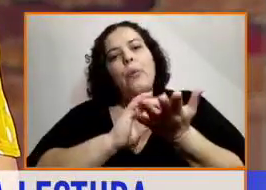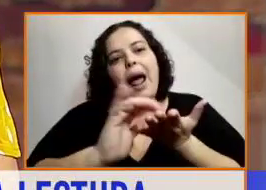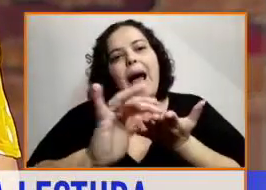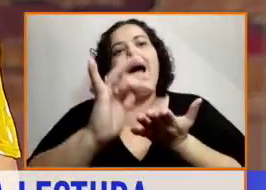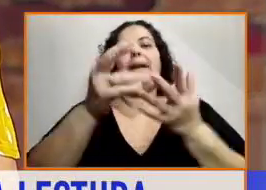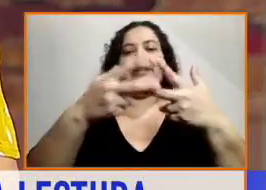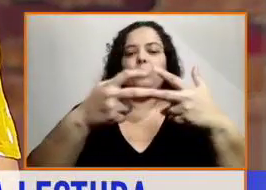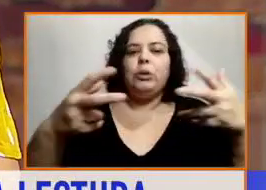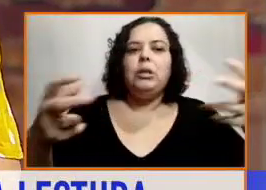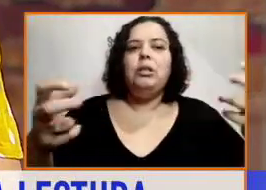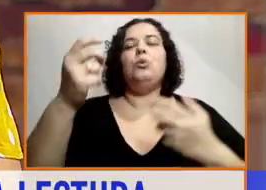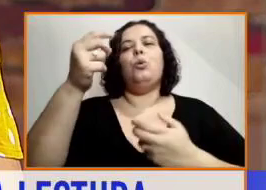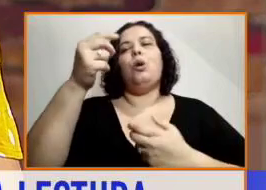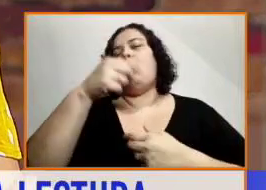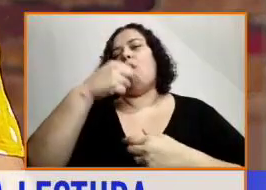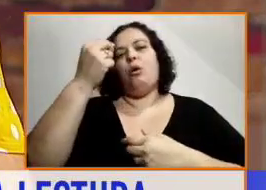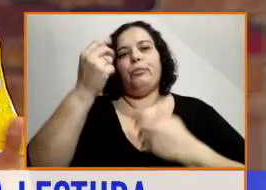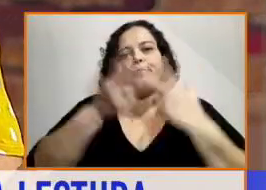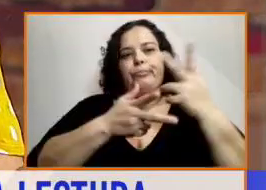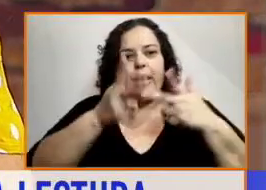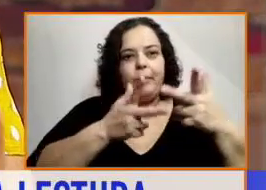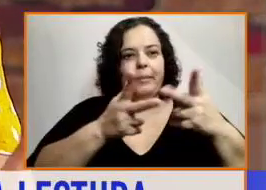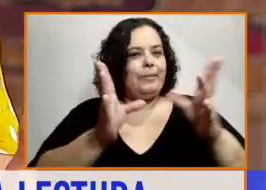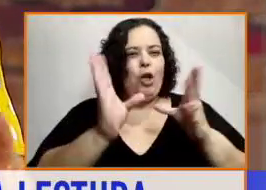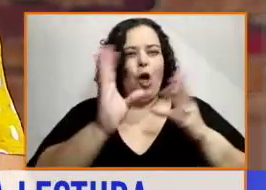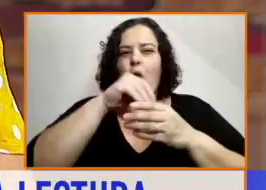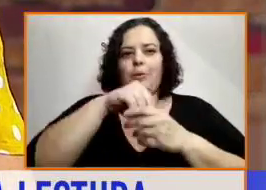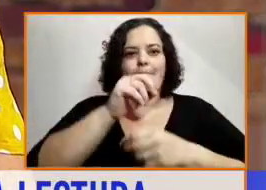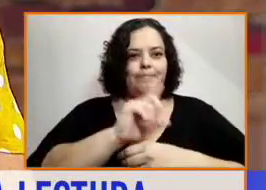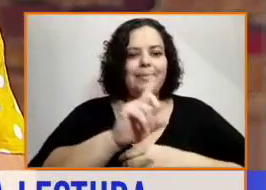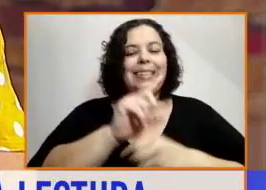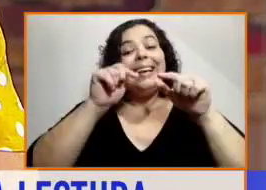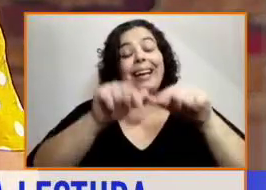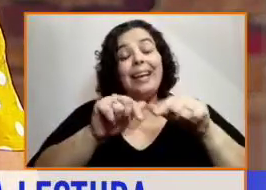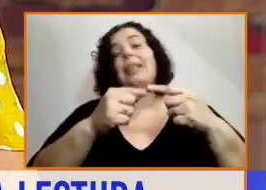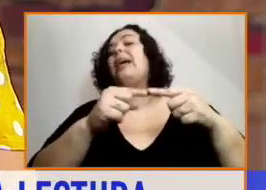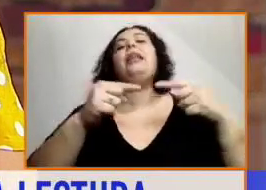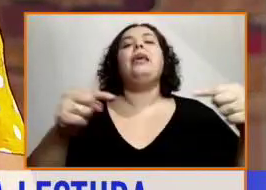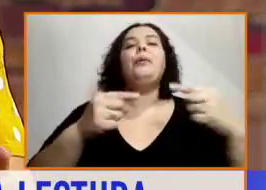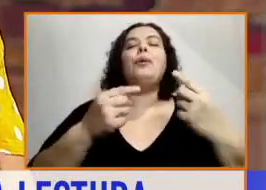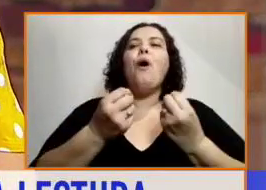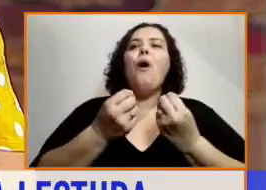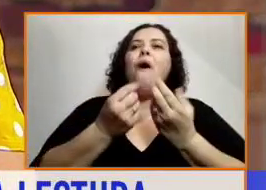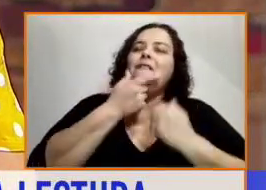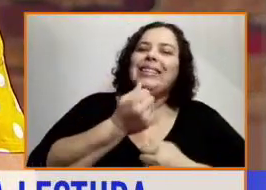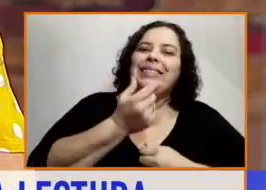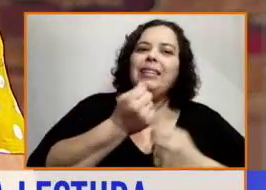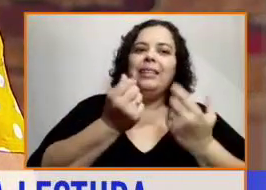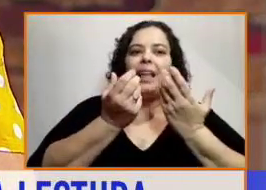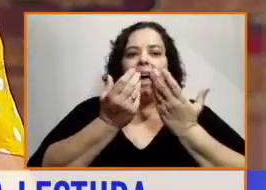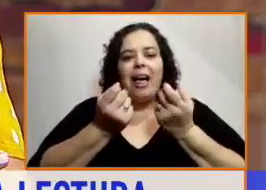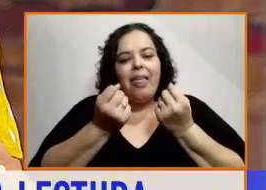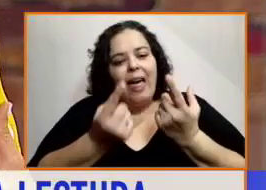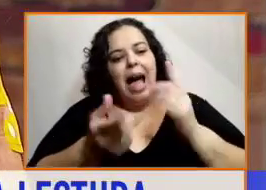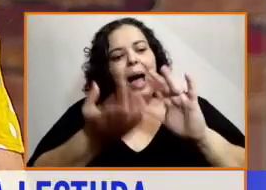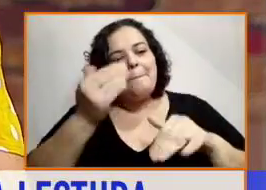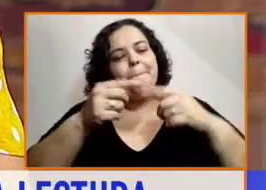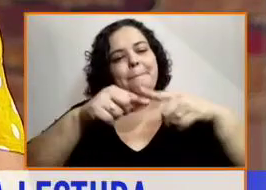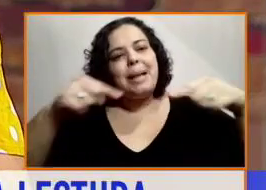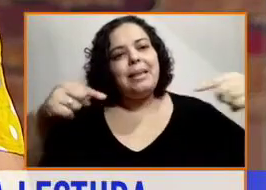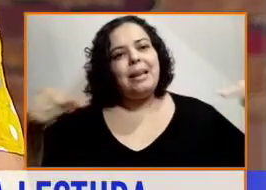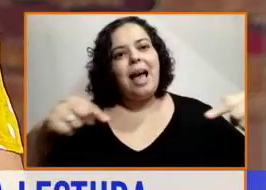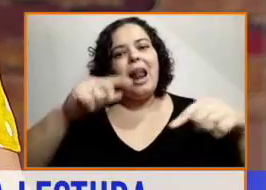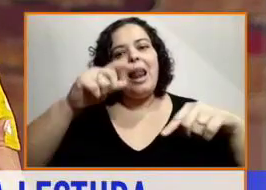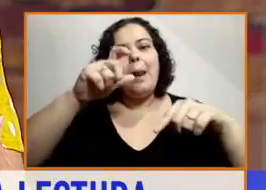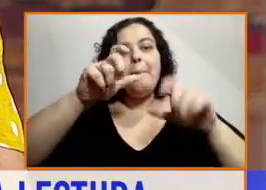facilita y aumenta el material para niños con discapacidad visual y auditiva. Pero cumple